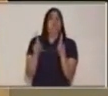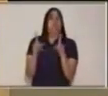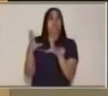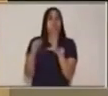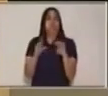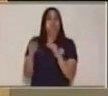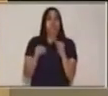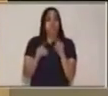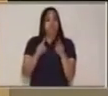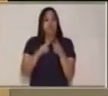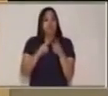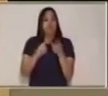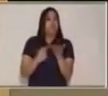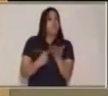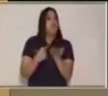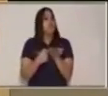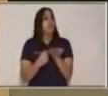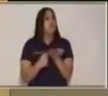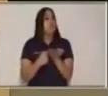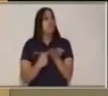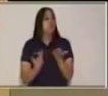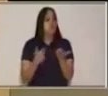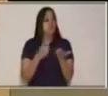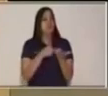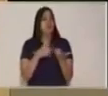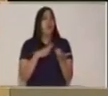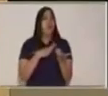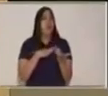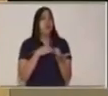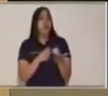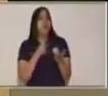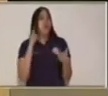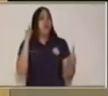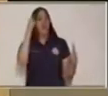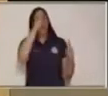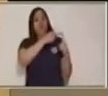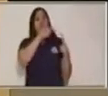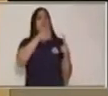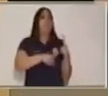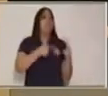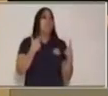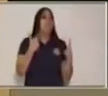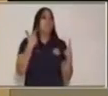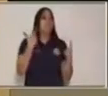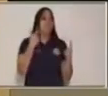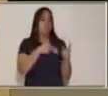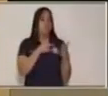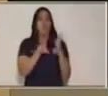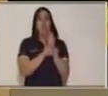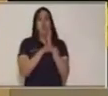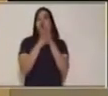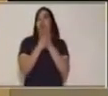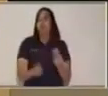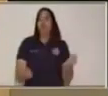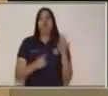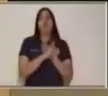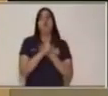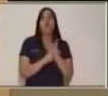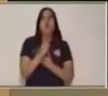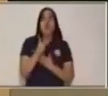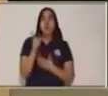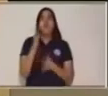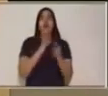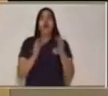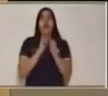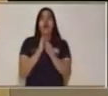el diálogo tiene un propósito en específico. Buscamos solucionar un problema o aclarar